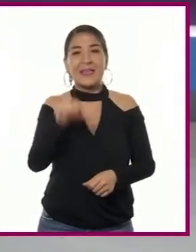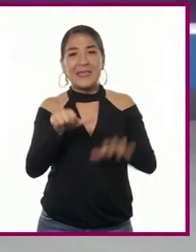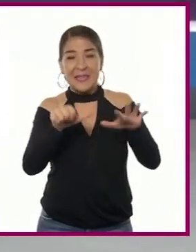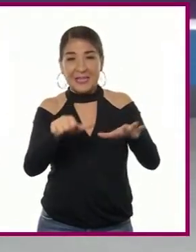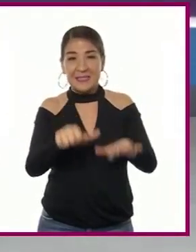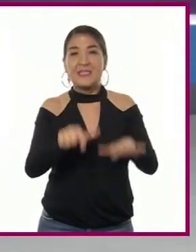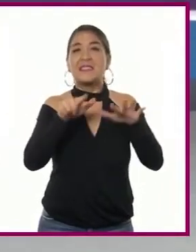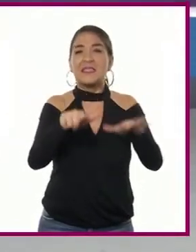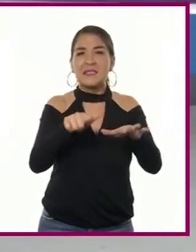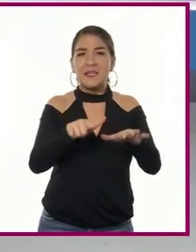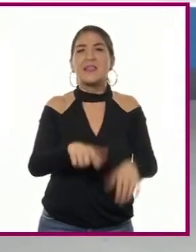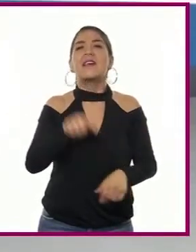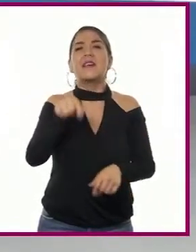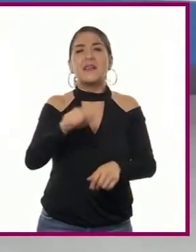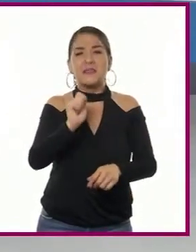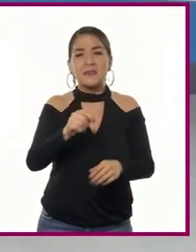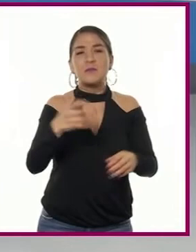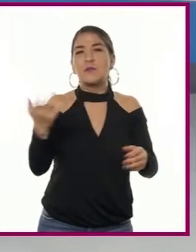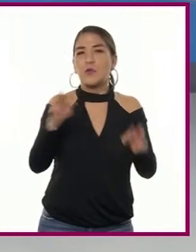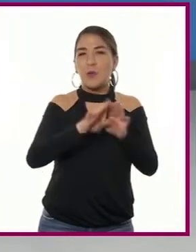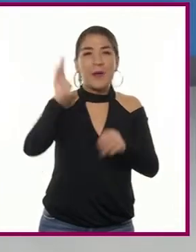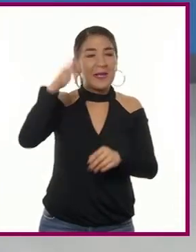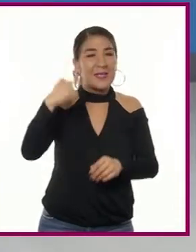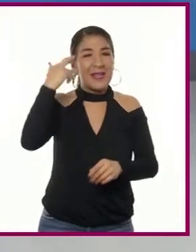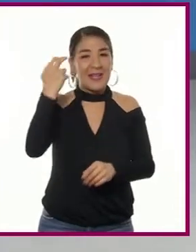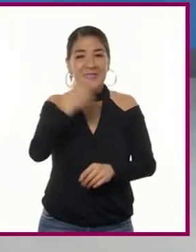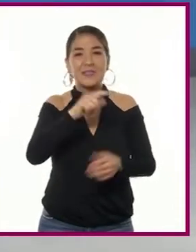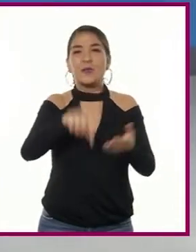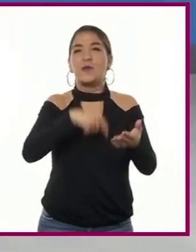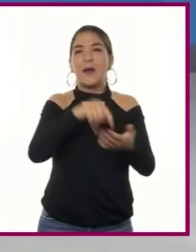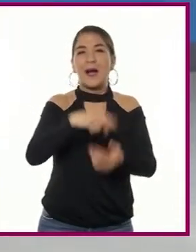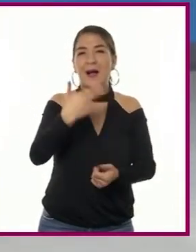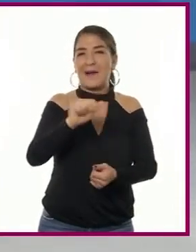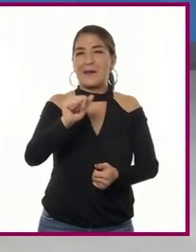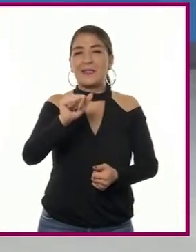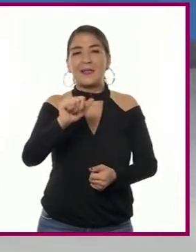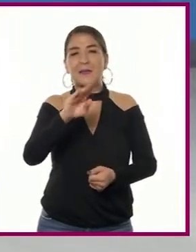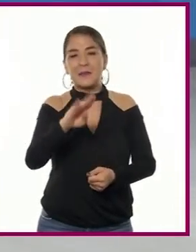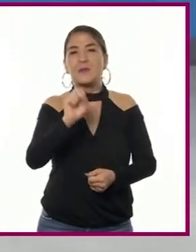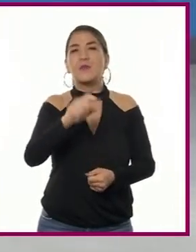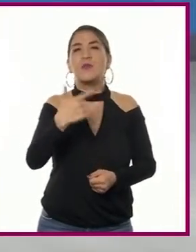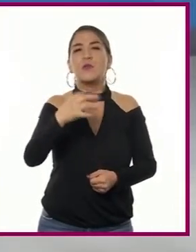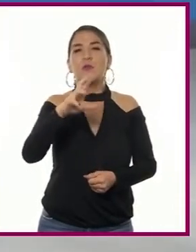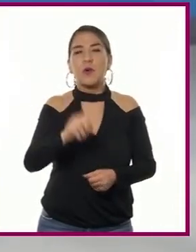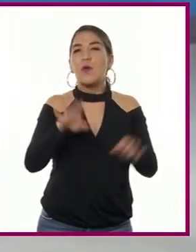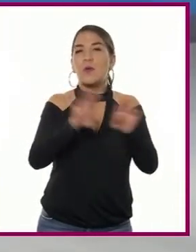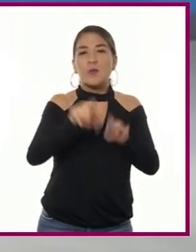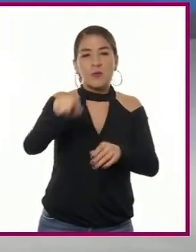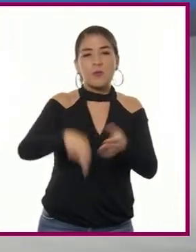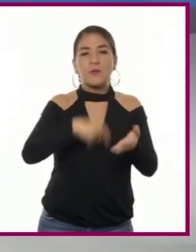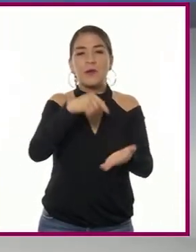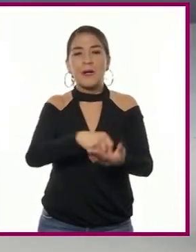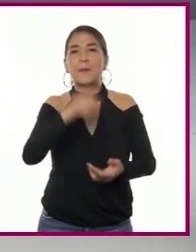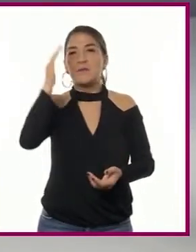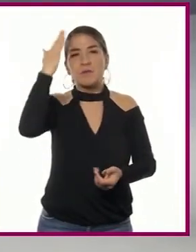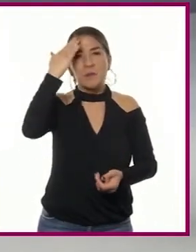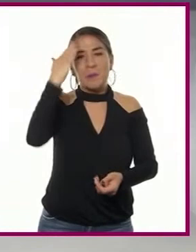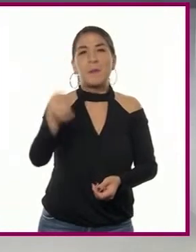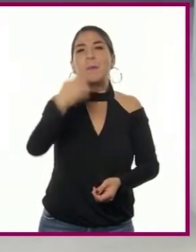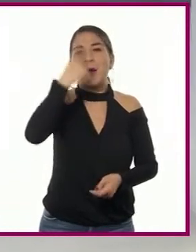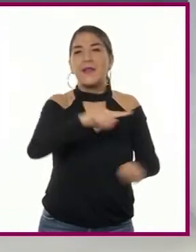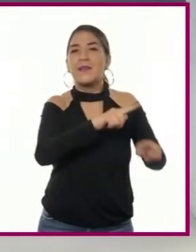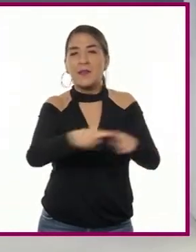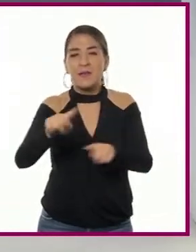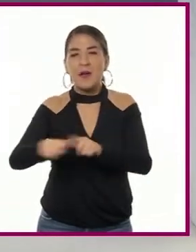XVII los sucesivos monarcas de la Casa de los Habsburgo tuvieran que conceder cierta autonomía de facto a los distintos